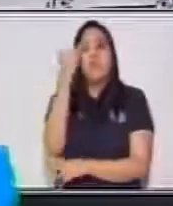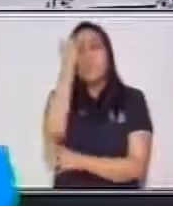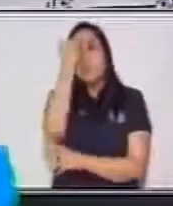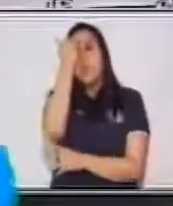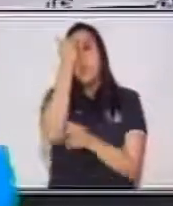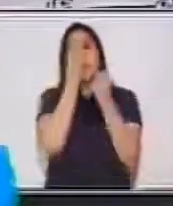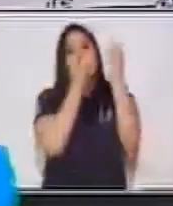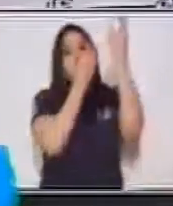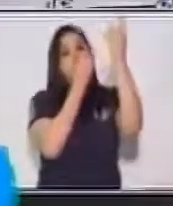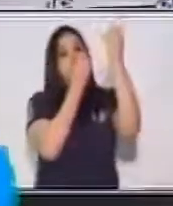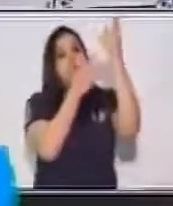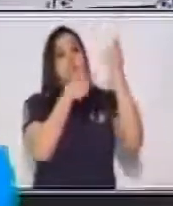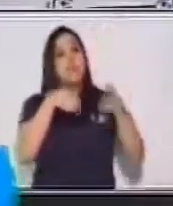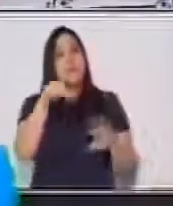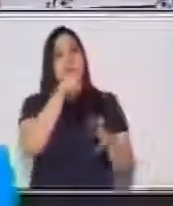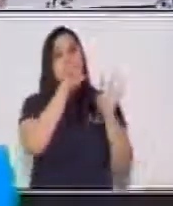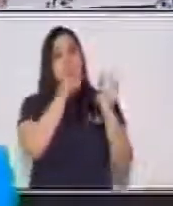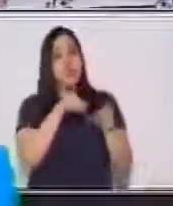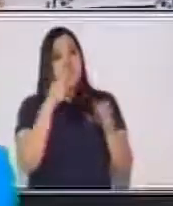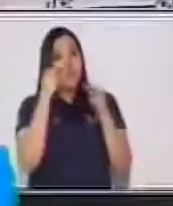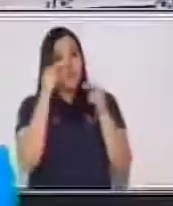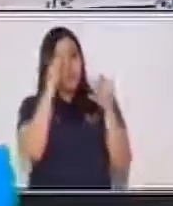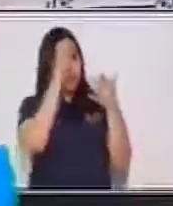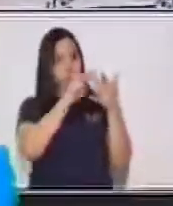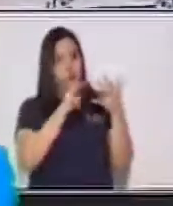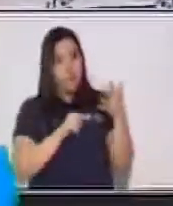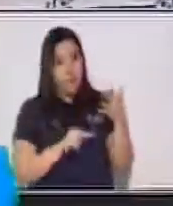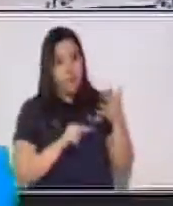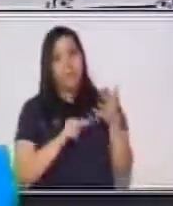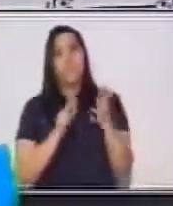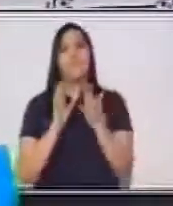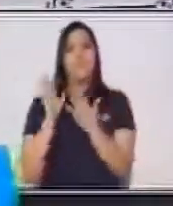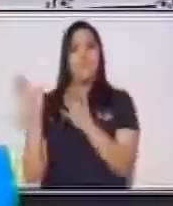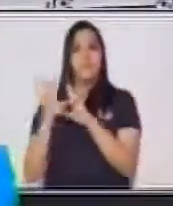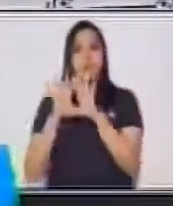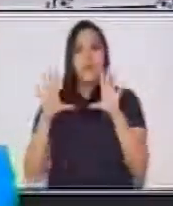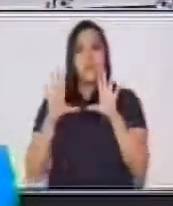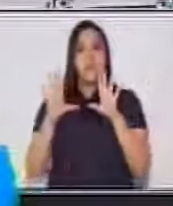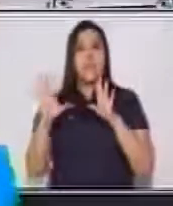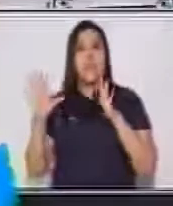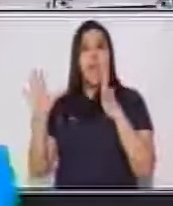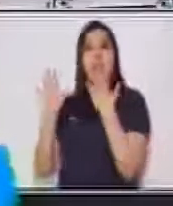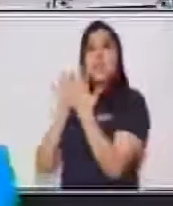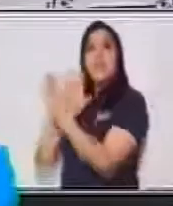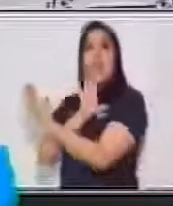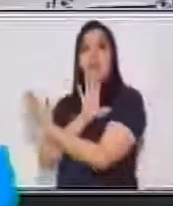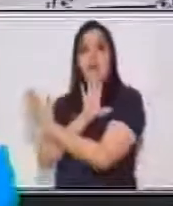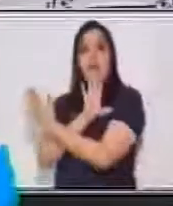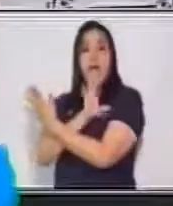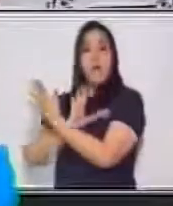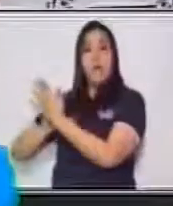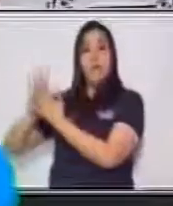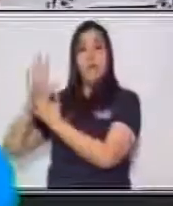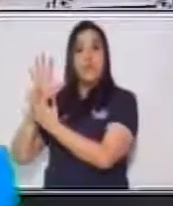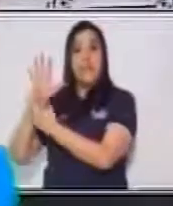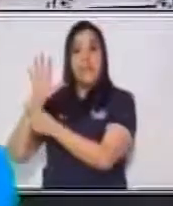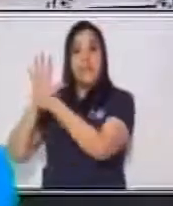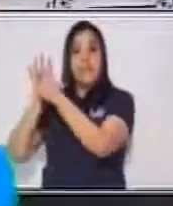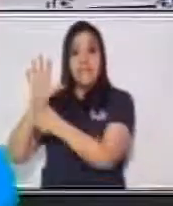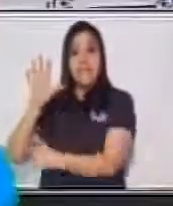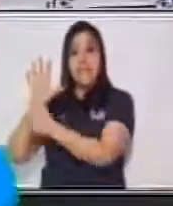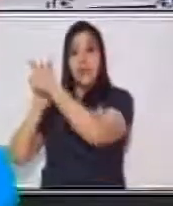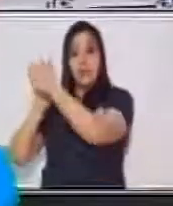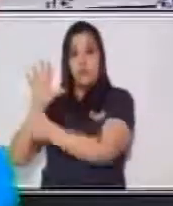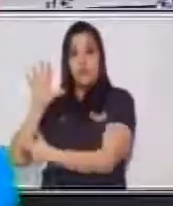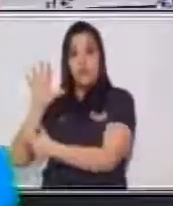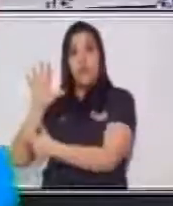lo que queremos dar a conocer a través del trifoliar. Y en la página 5, que es la que también al doblar lo queda adentro, pues, colocamos